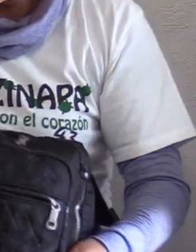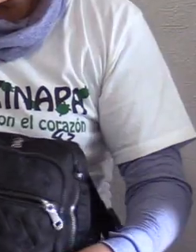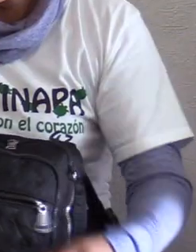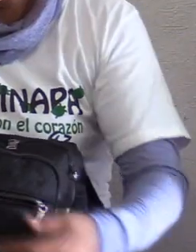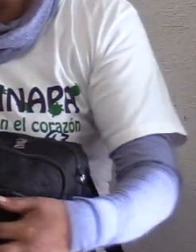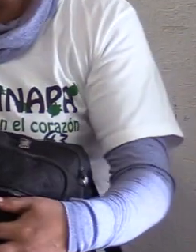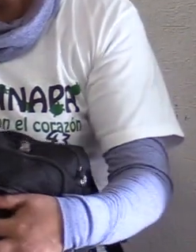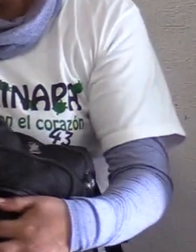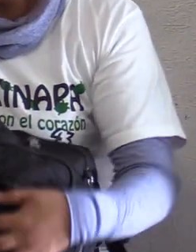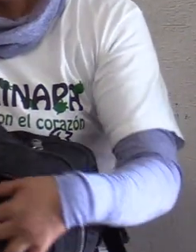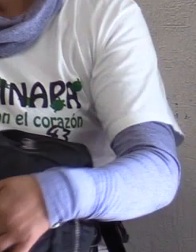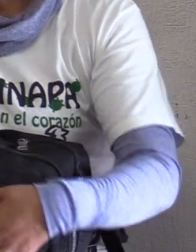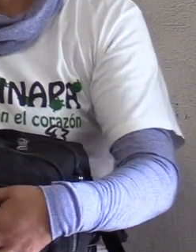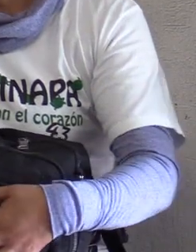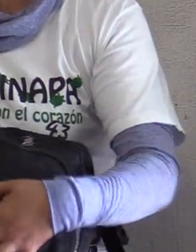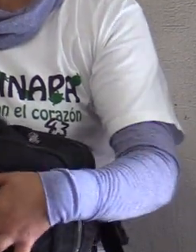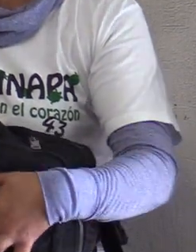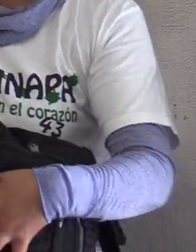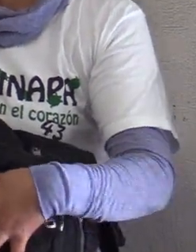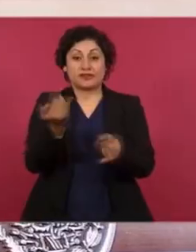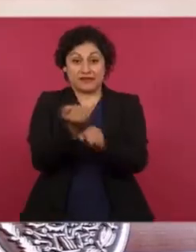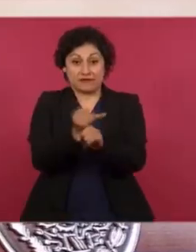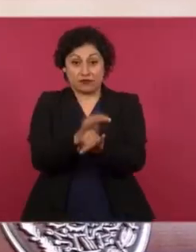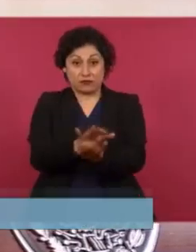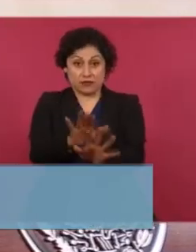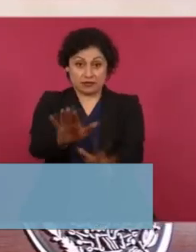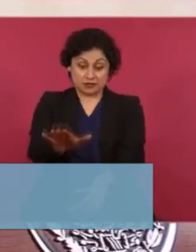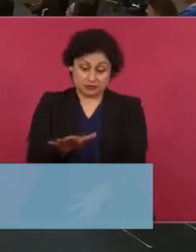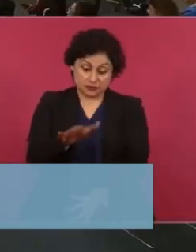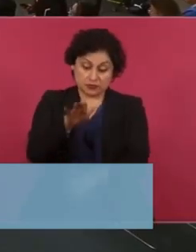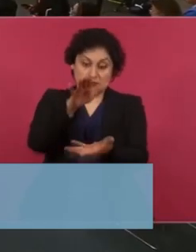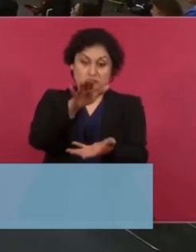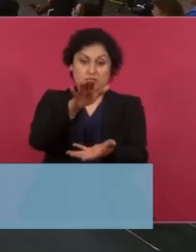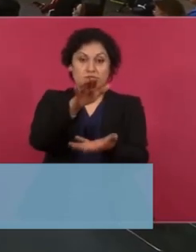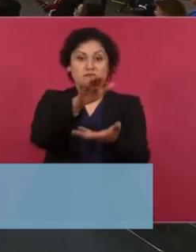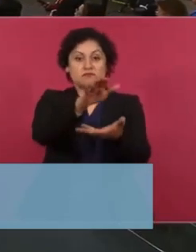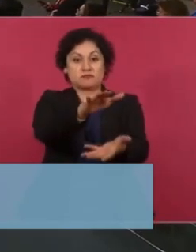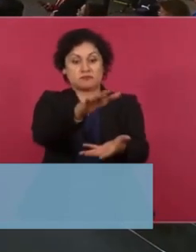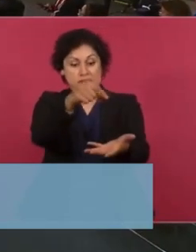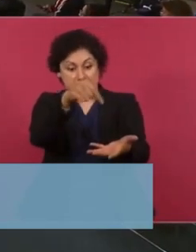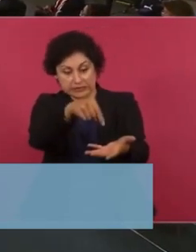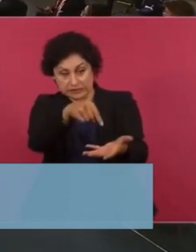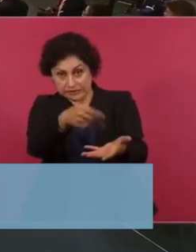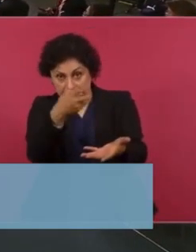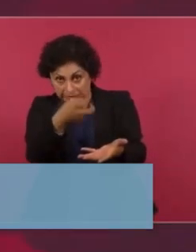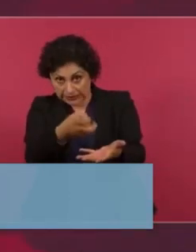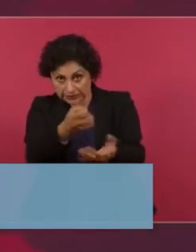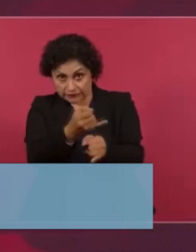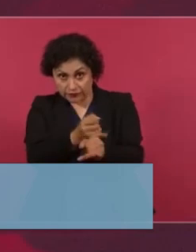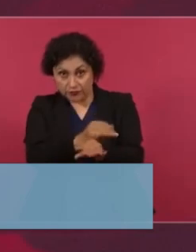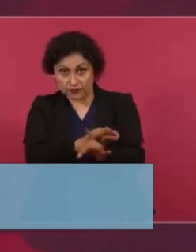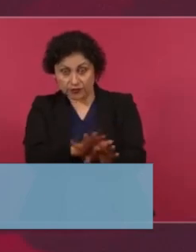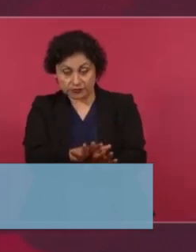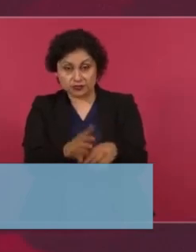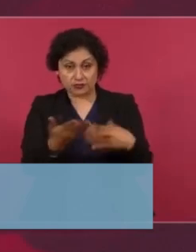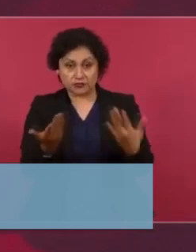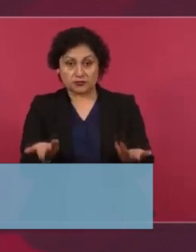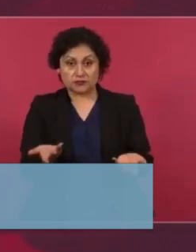torturas ni persecución a ningún individuo. Si logramos que nos ayuden